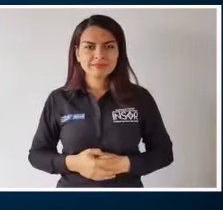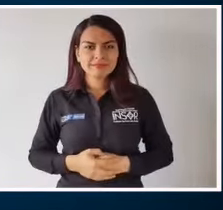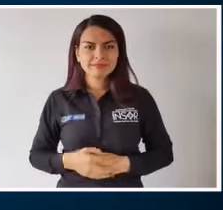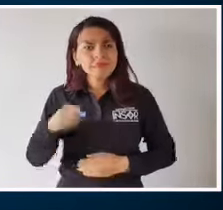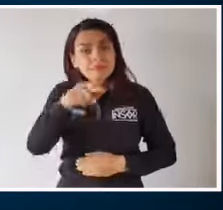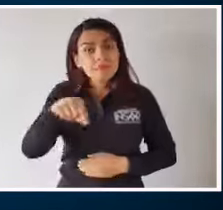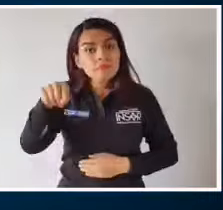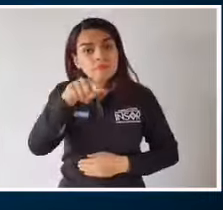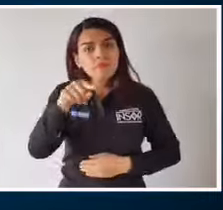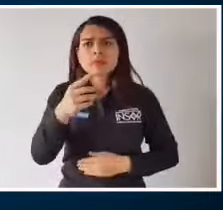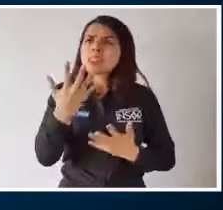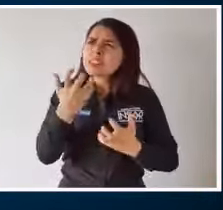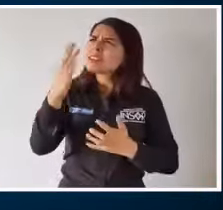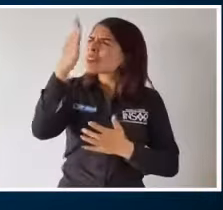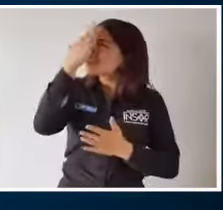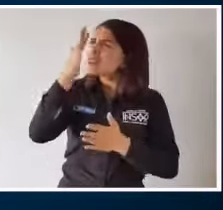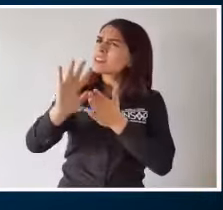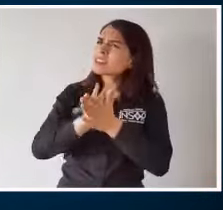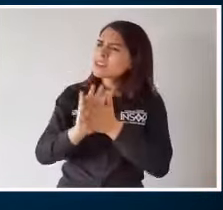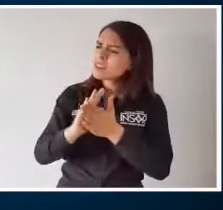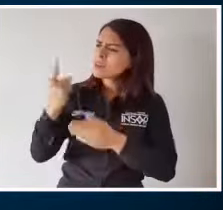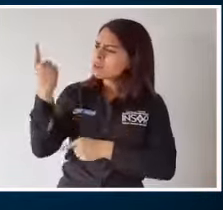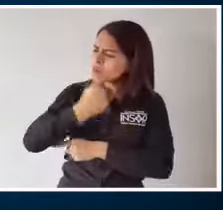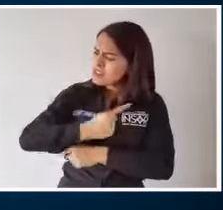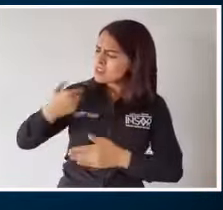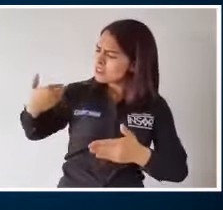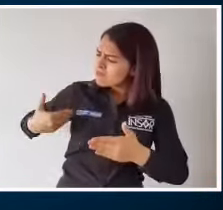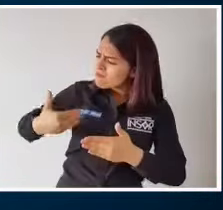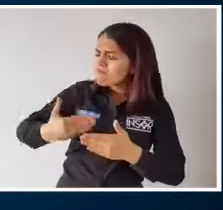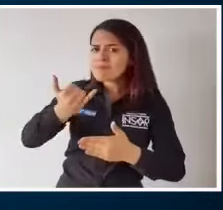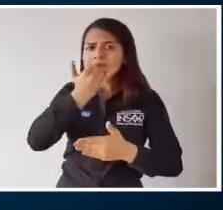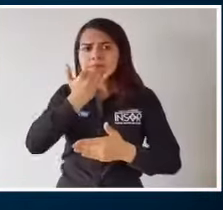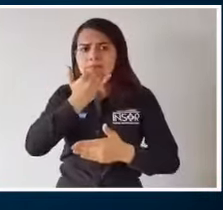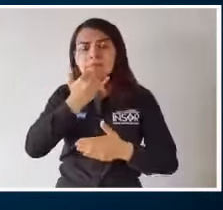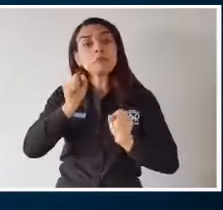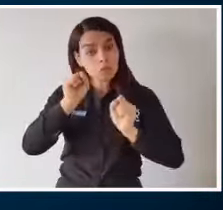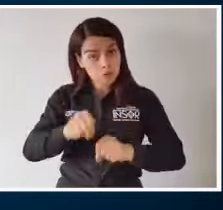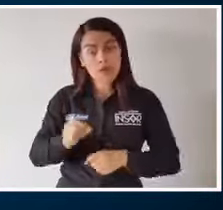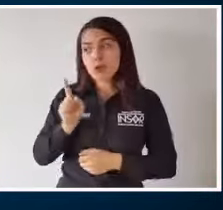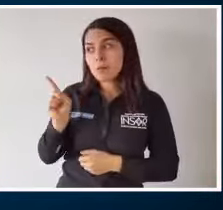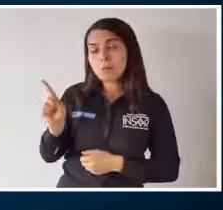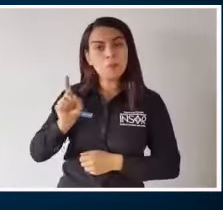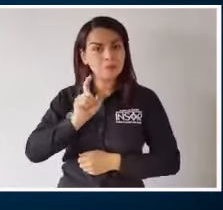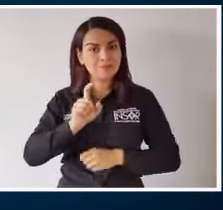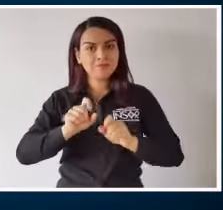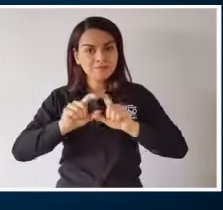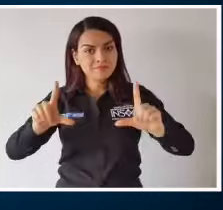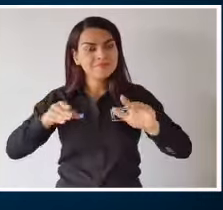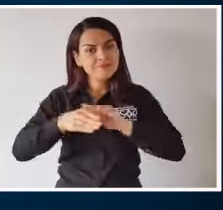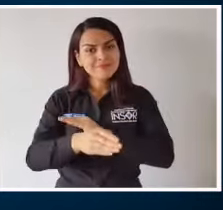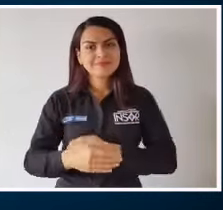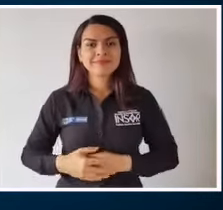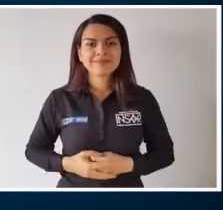Y si quieres conocer el reporte diario actualizado, debes acceder aquí.